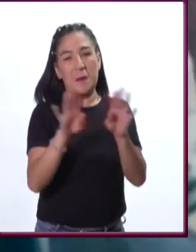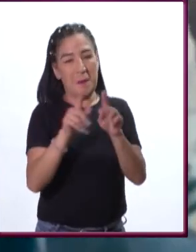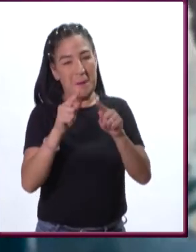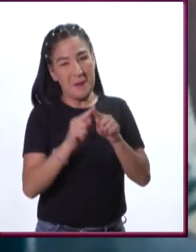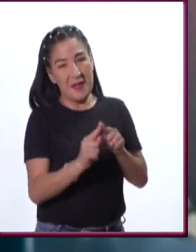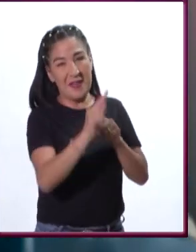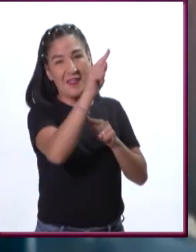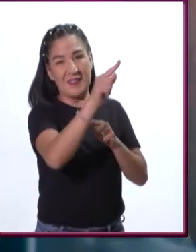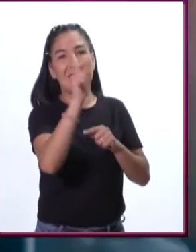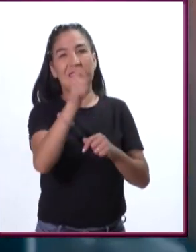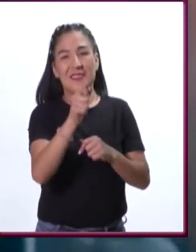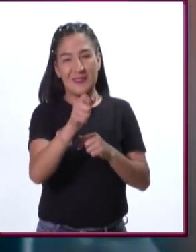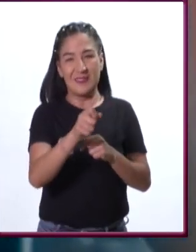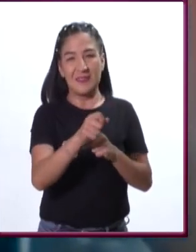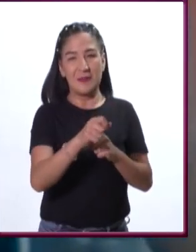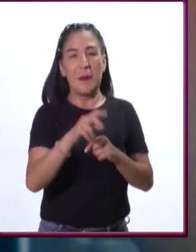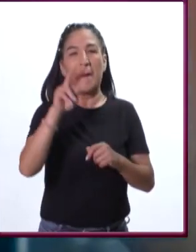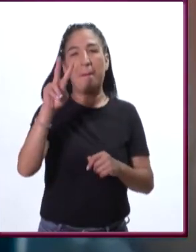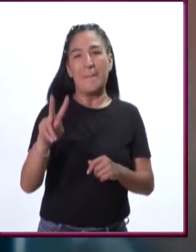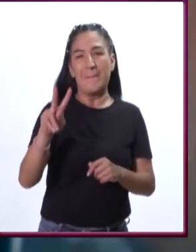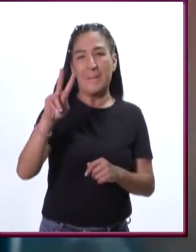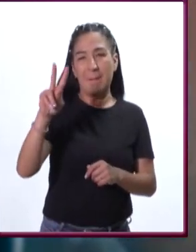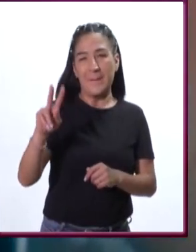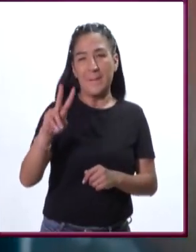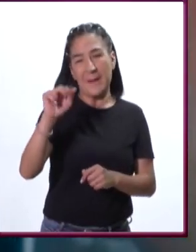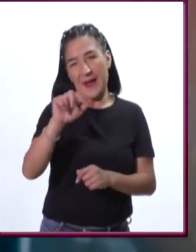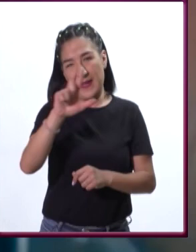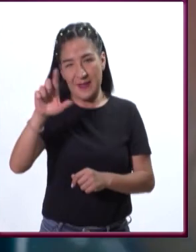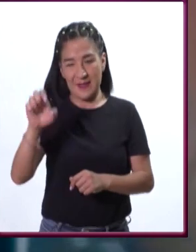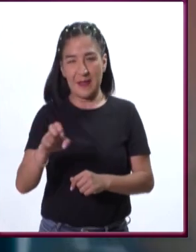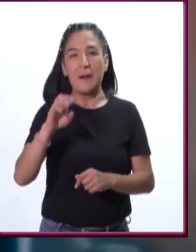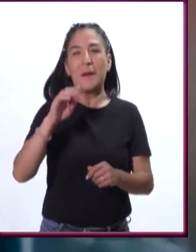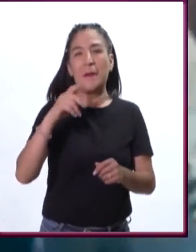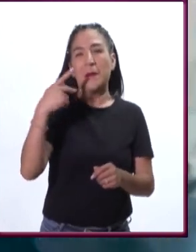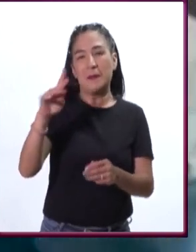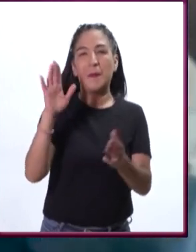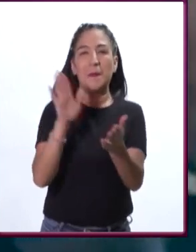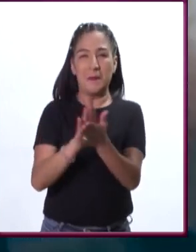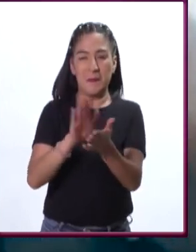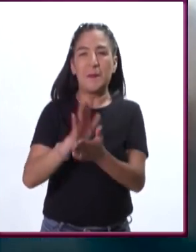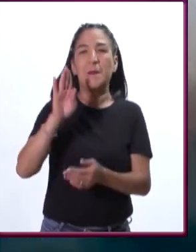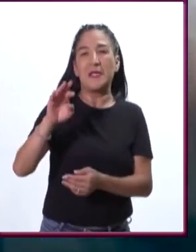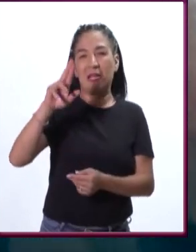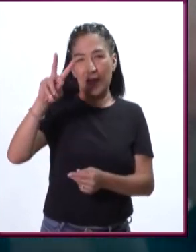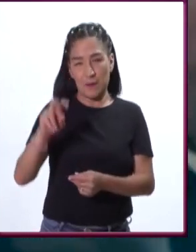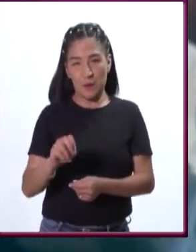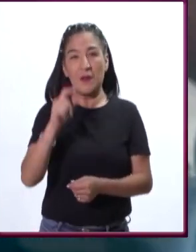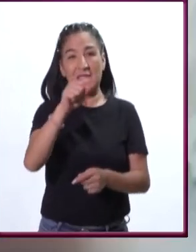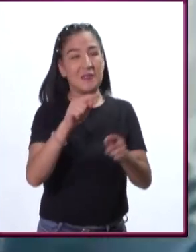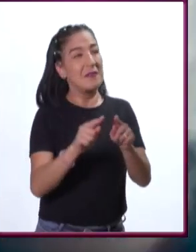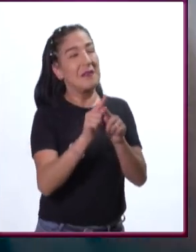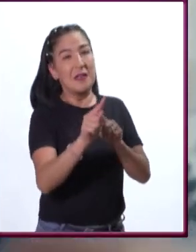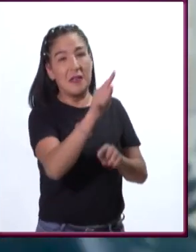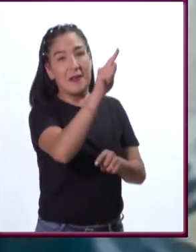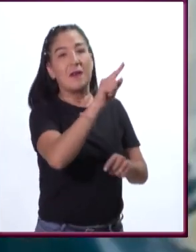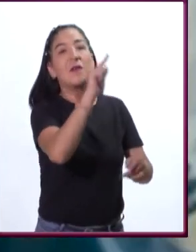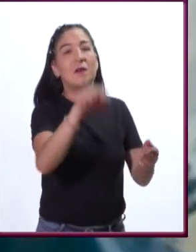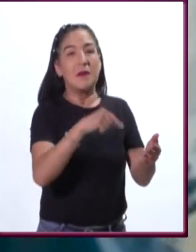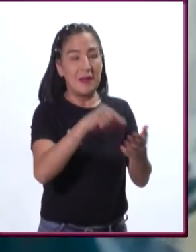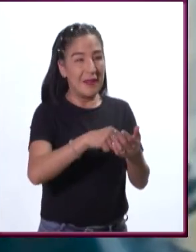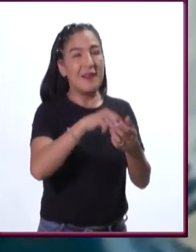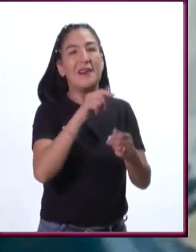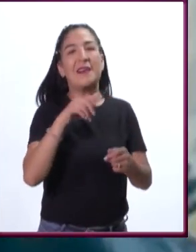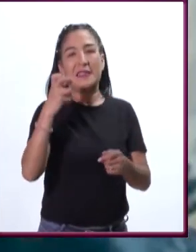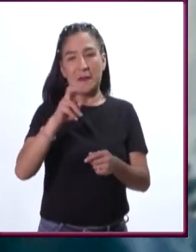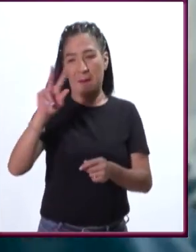arriba, a la altura del Valle de Bravo, para que entre a la cuenca del Valle de